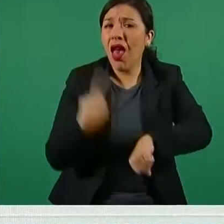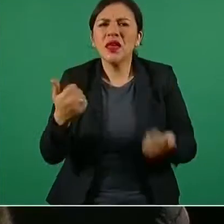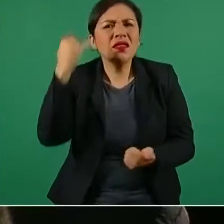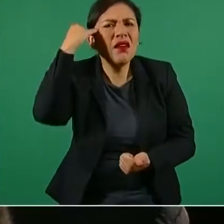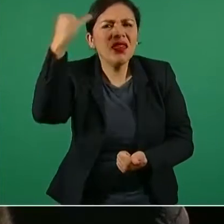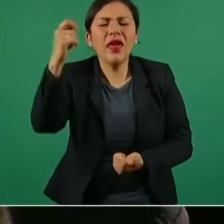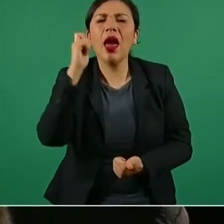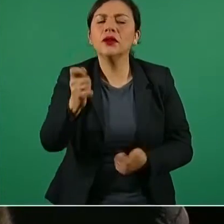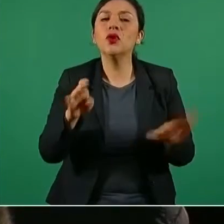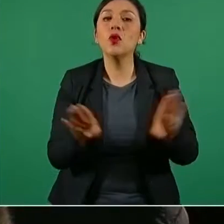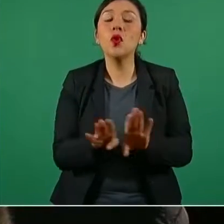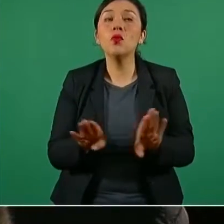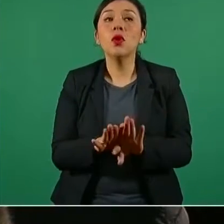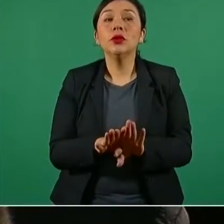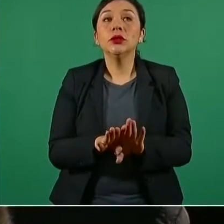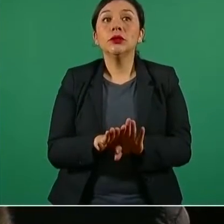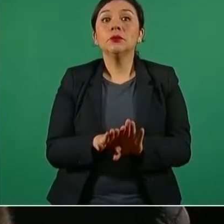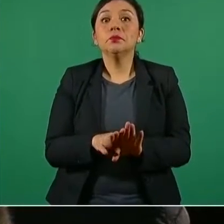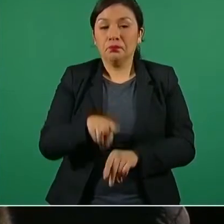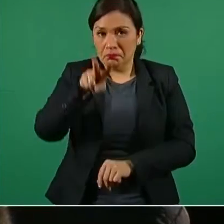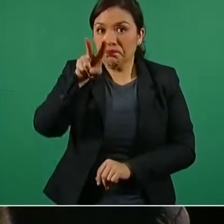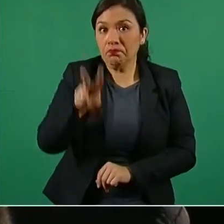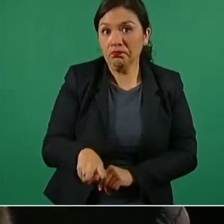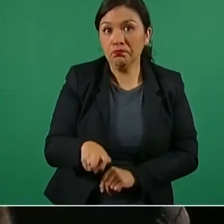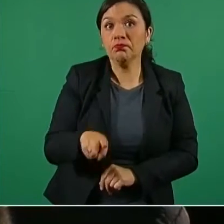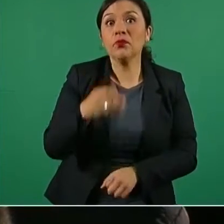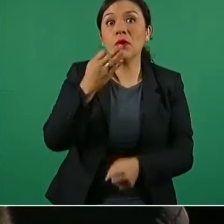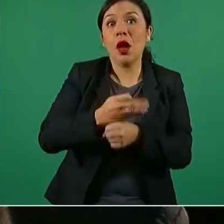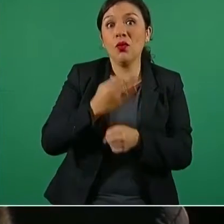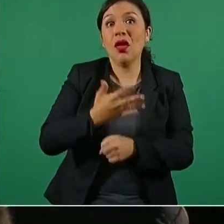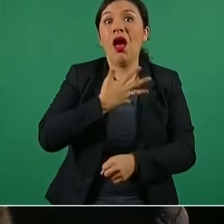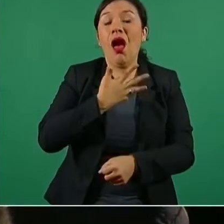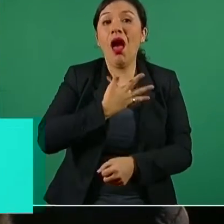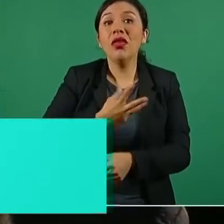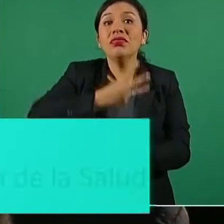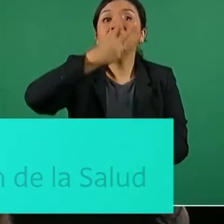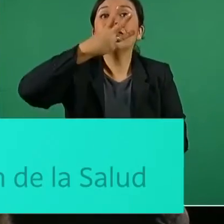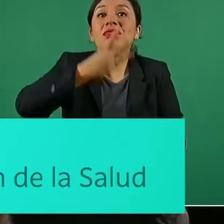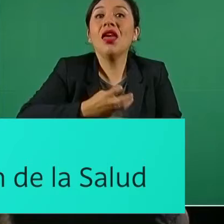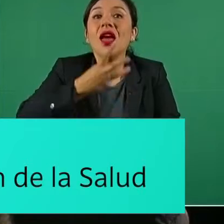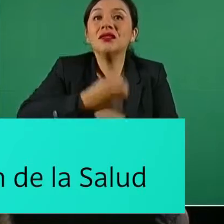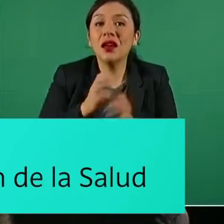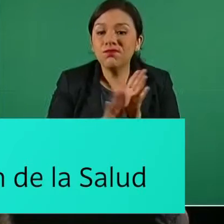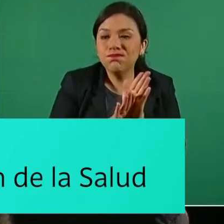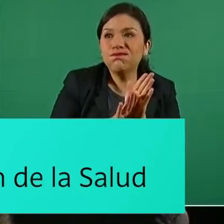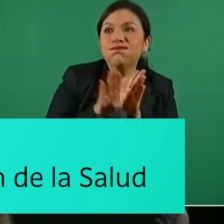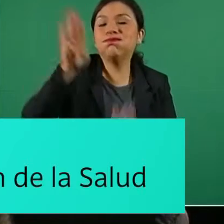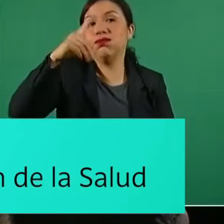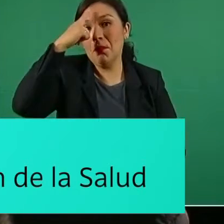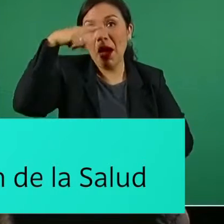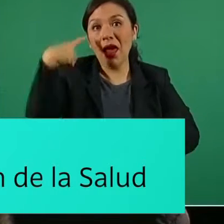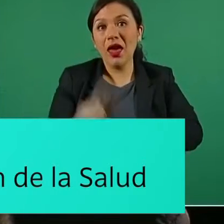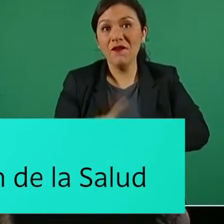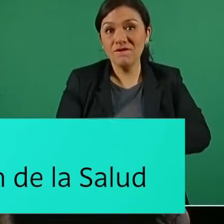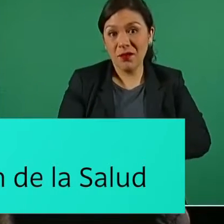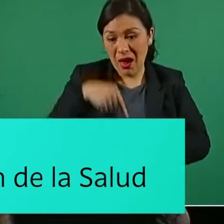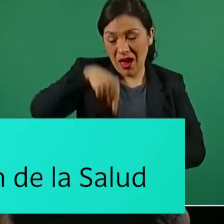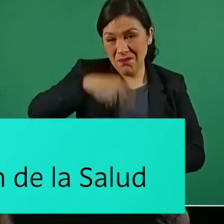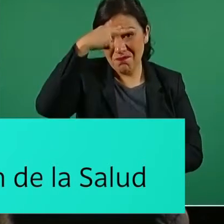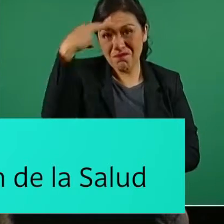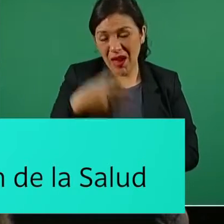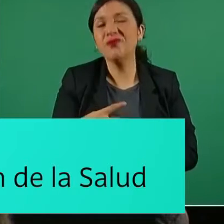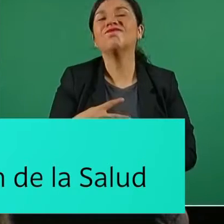incrementado las defunciones. Aunque ciertamente tenemos un tercer repunte, una tercera ola en este momento en México